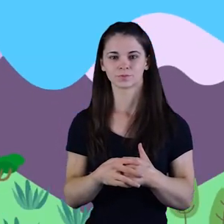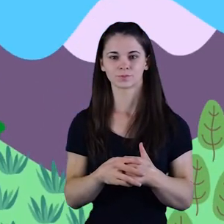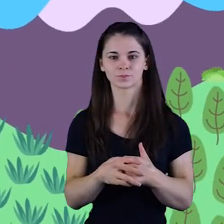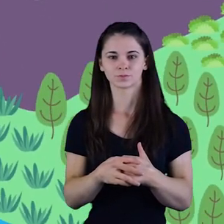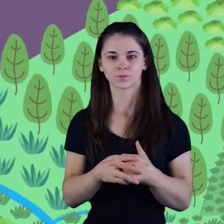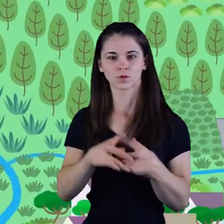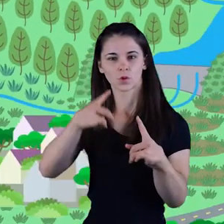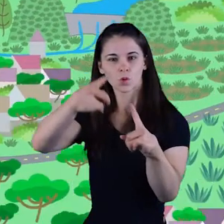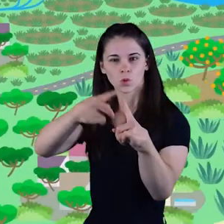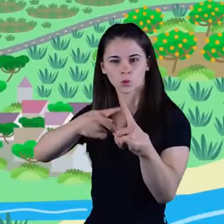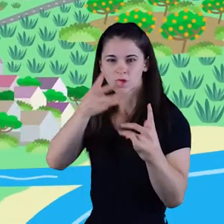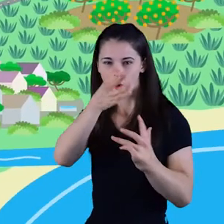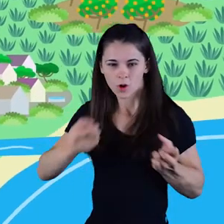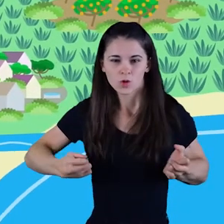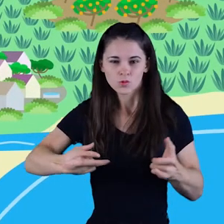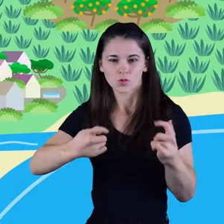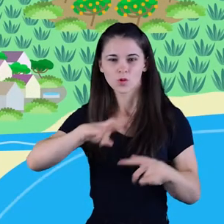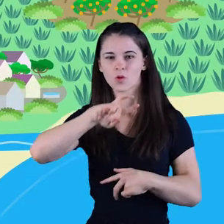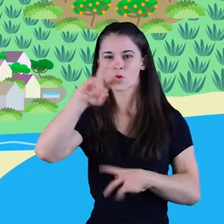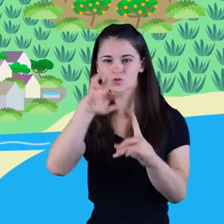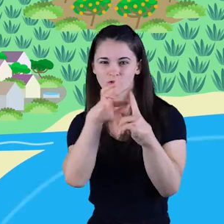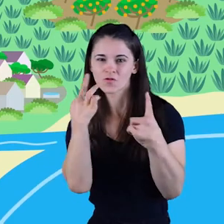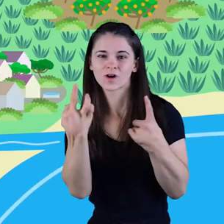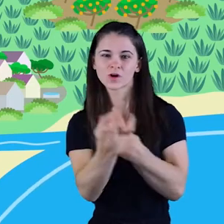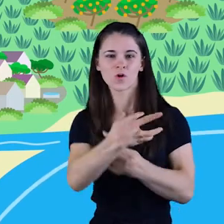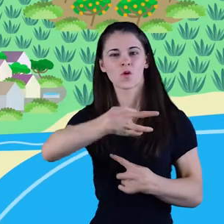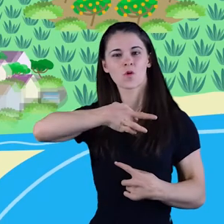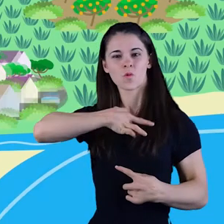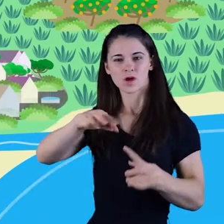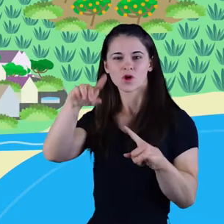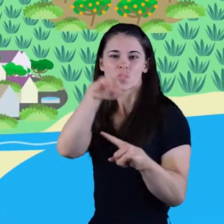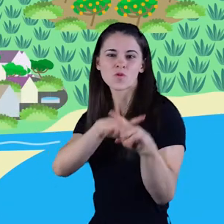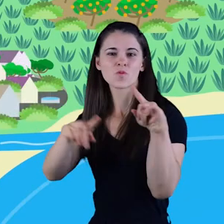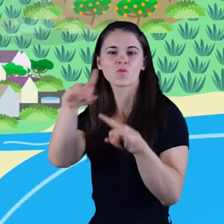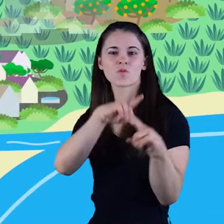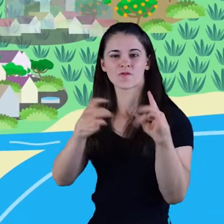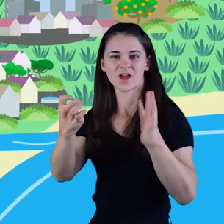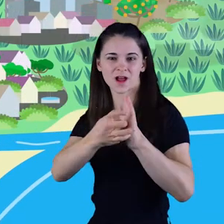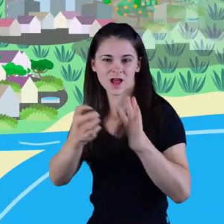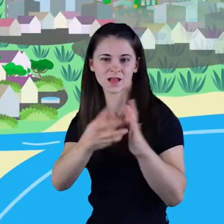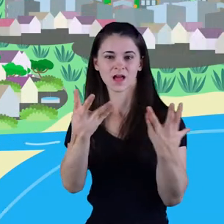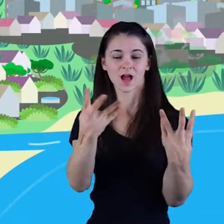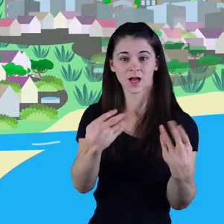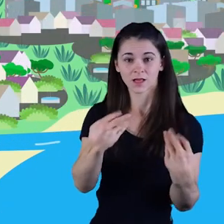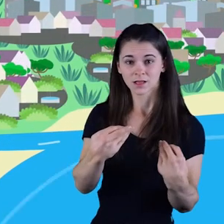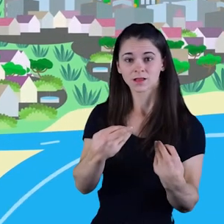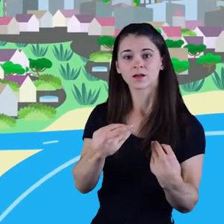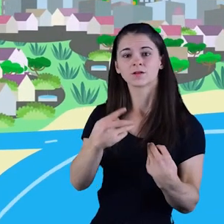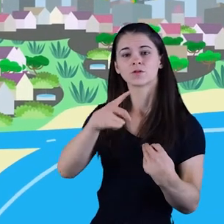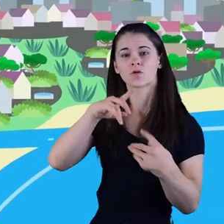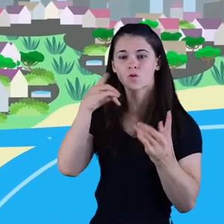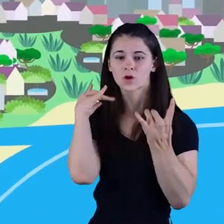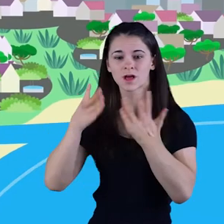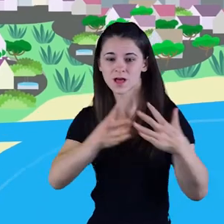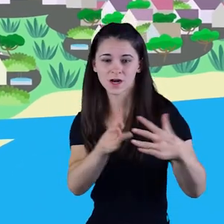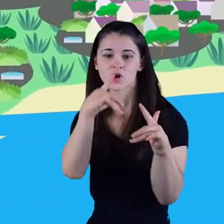El uso descontrolado del agua y otros factores pueden generar muchos problemas de calidad y cantidad y degradar